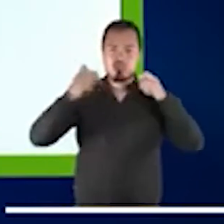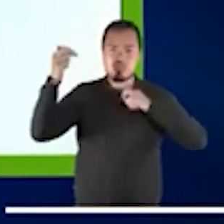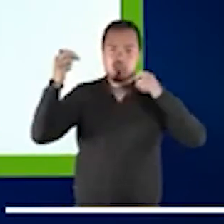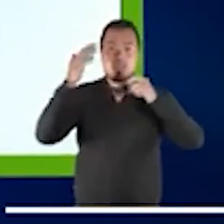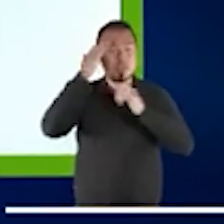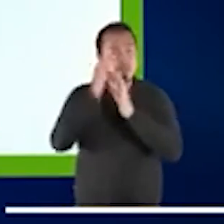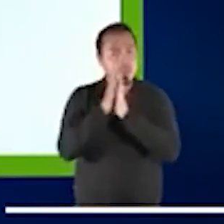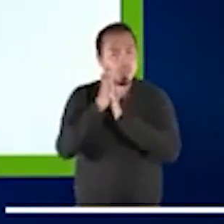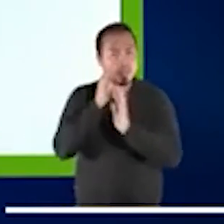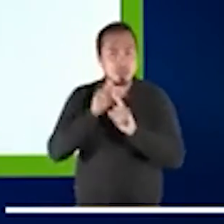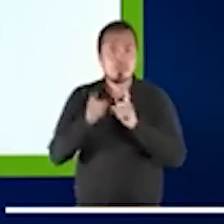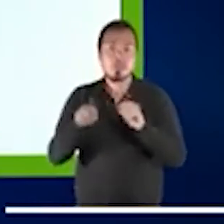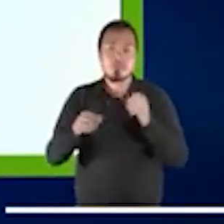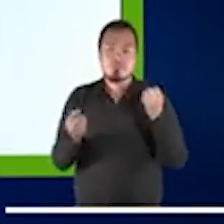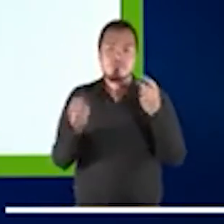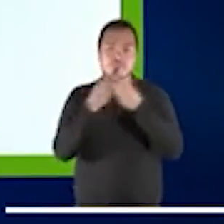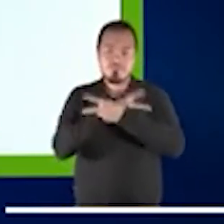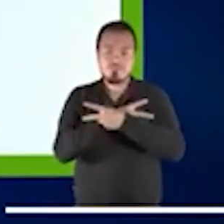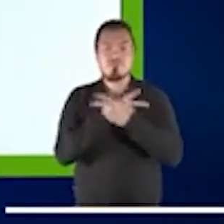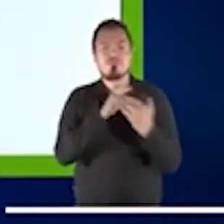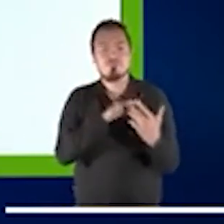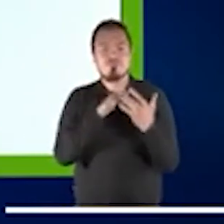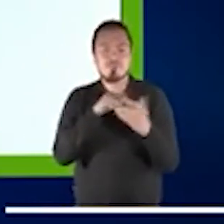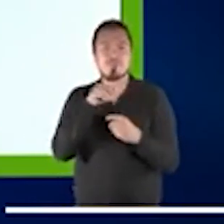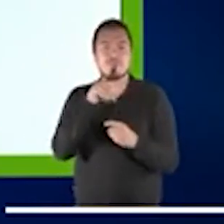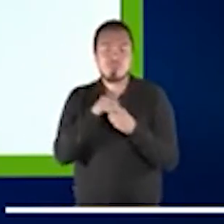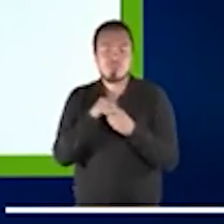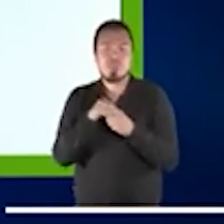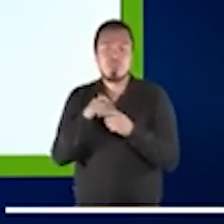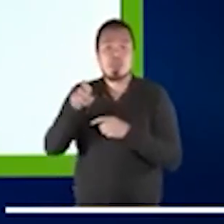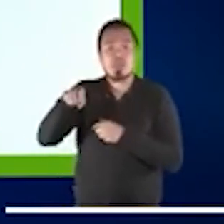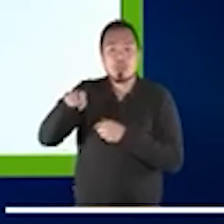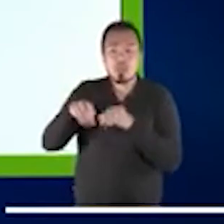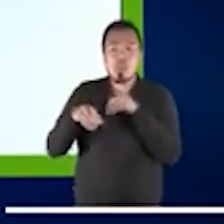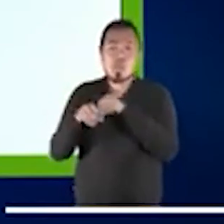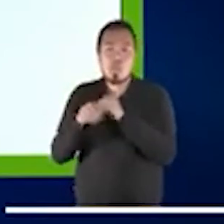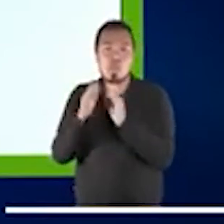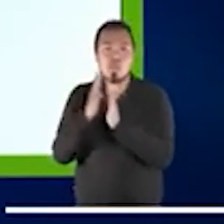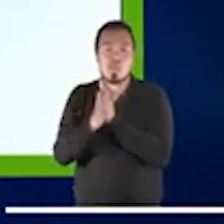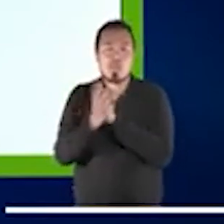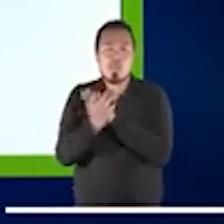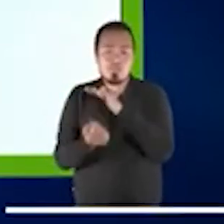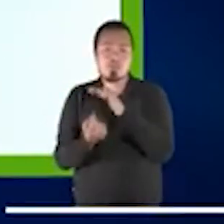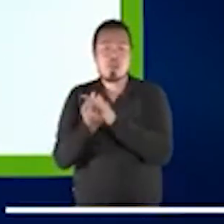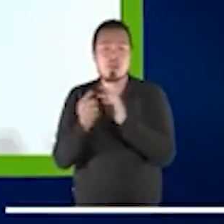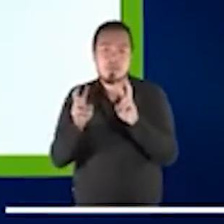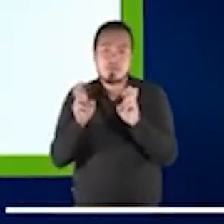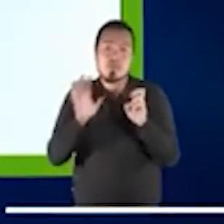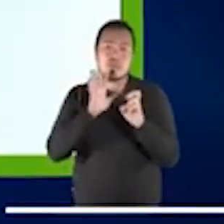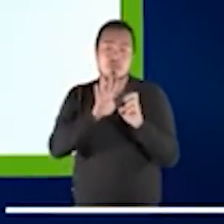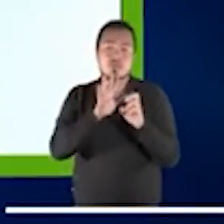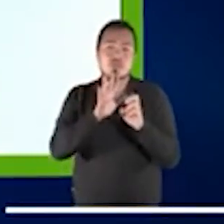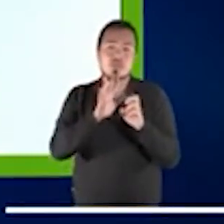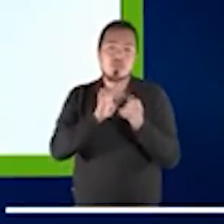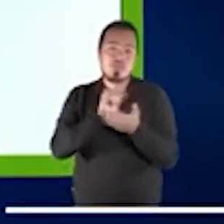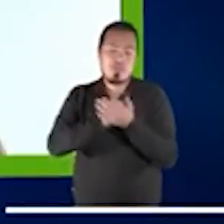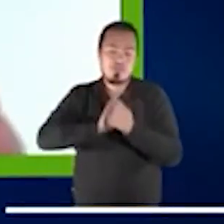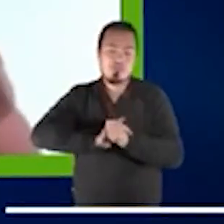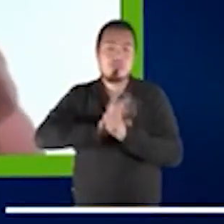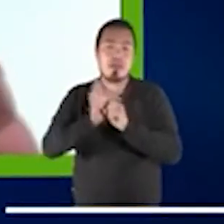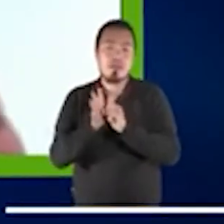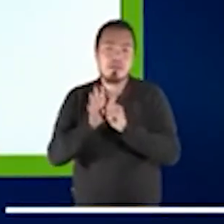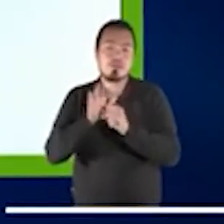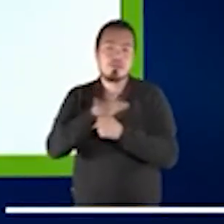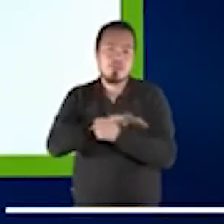conflictos y necesidades que habían surgido de la pandemia. Entonces,